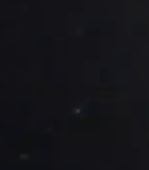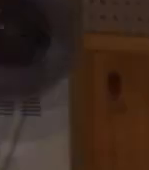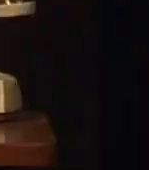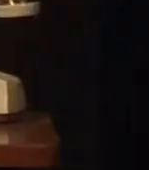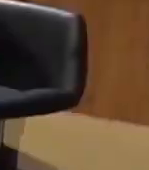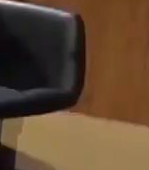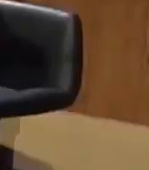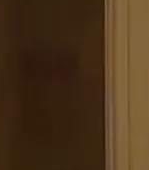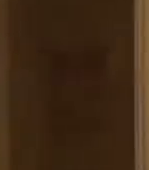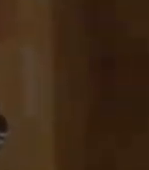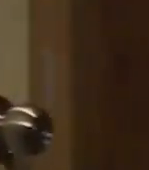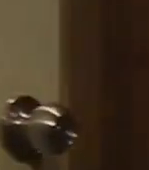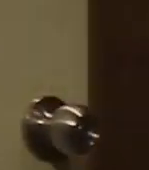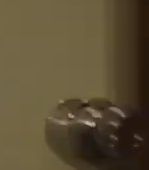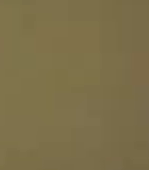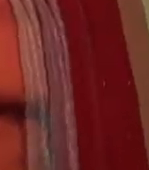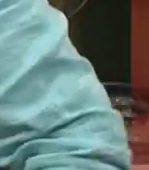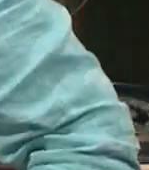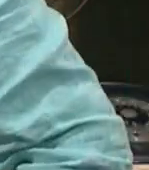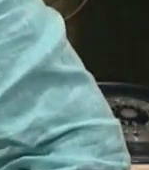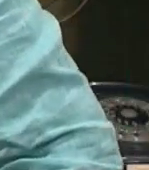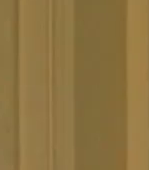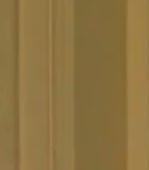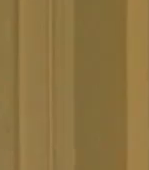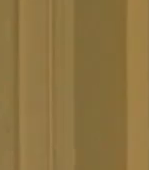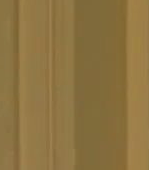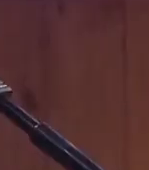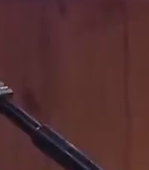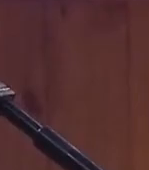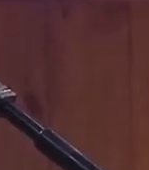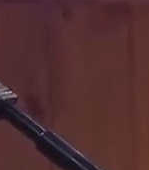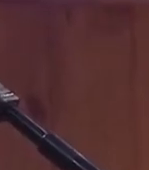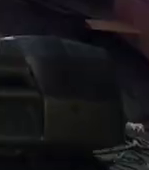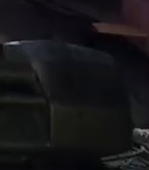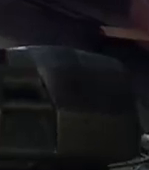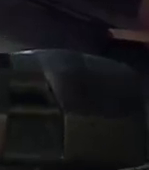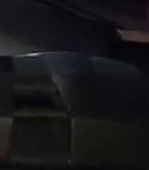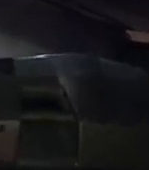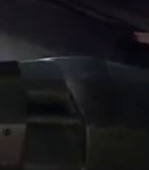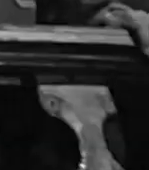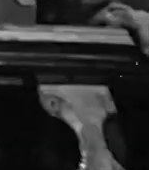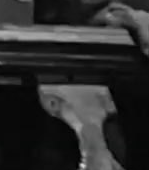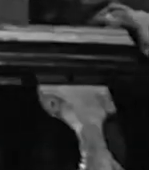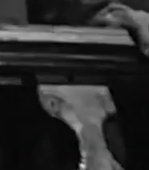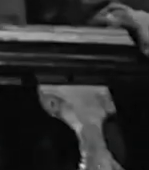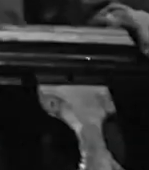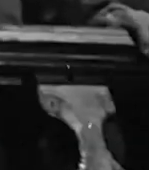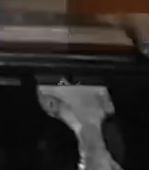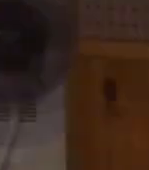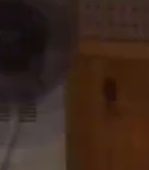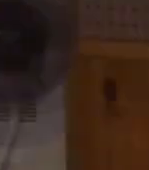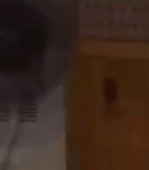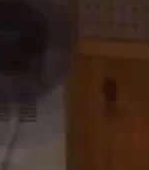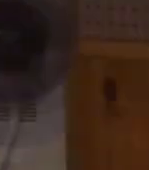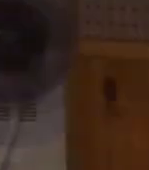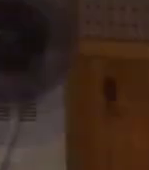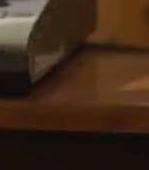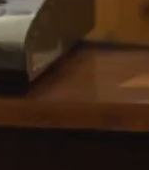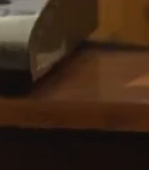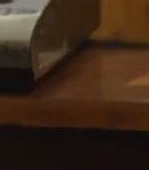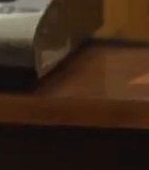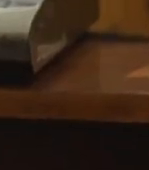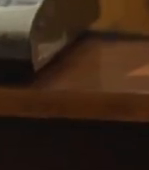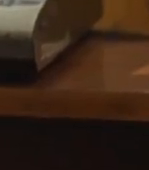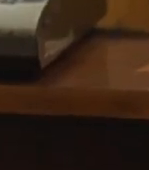disfruta de noches enflumadas en el único programa de radio hecho para la televisión de la mano de